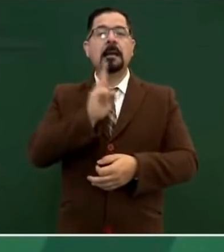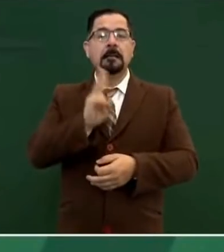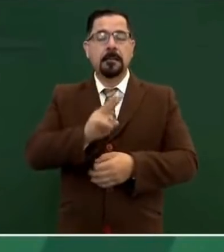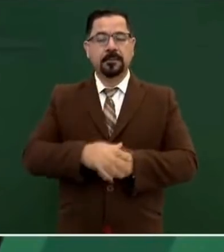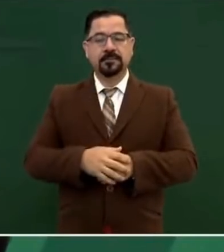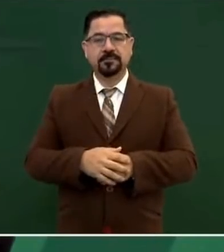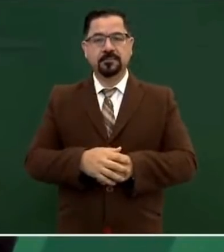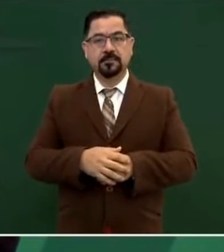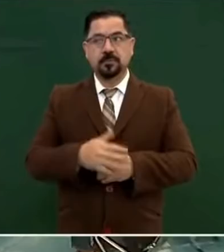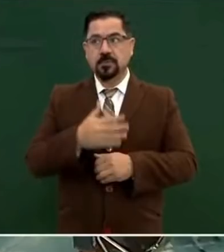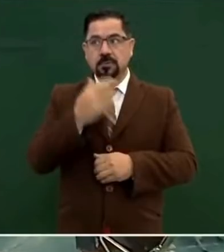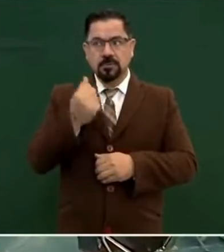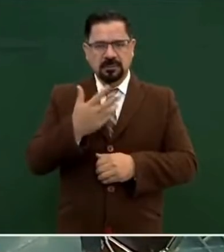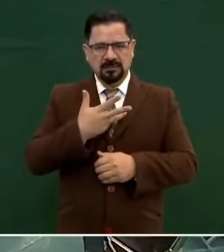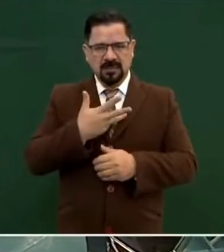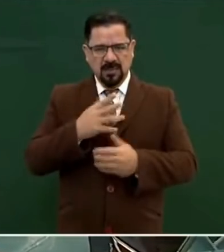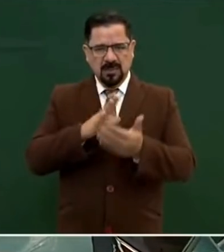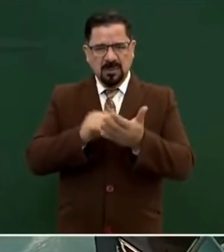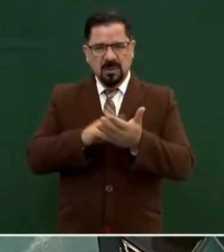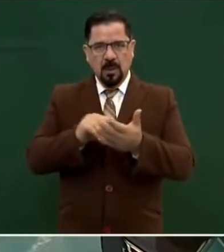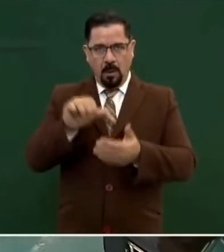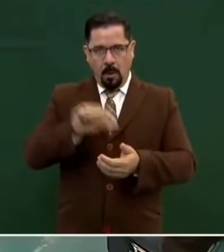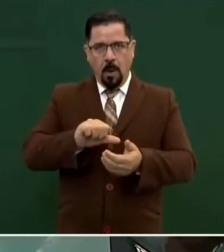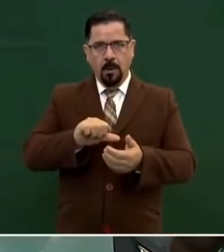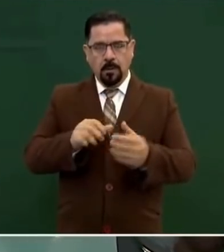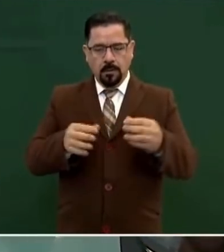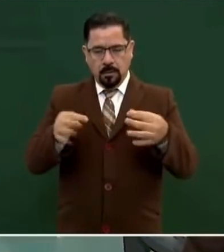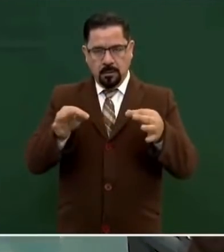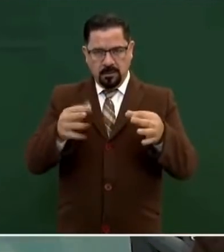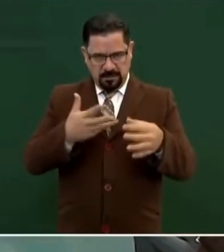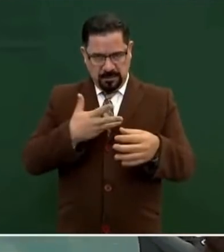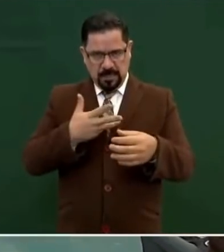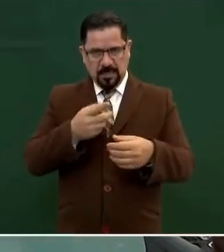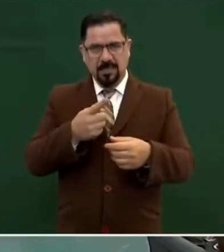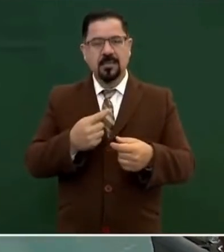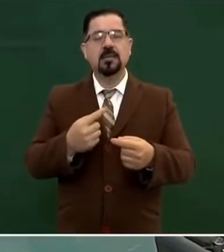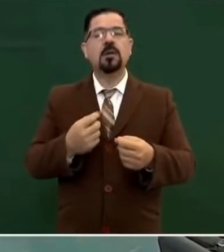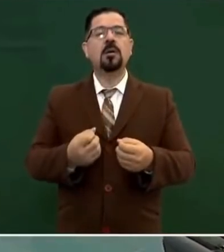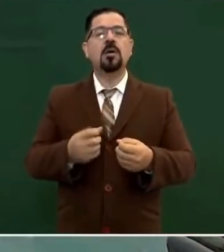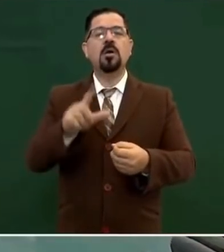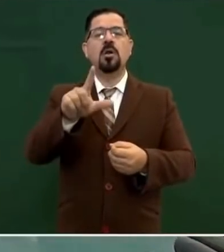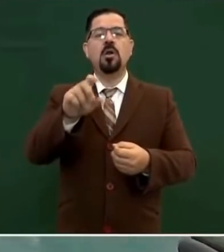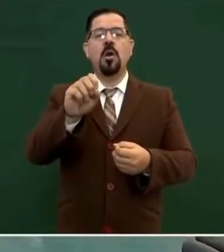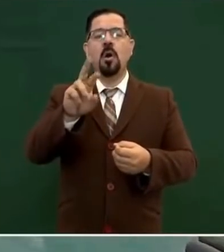No sé si tienes una hojita que te mandé hoy, de lo que gana Loretta.